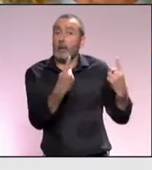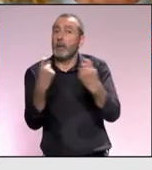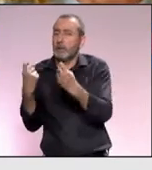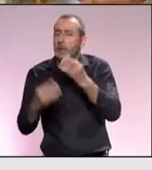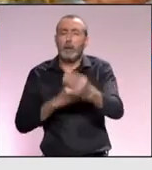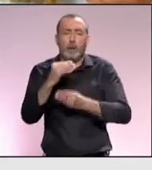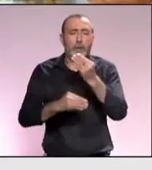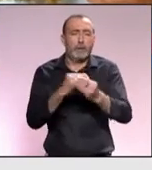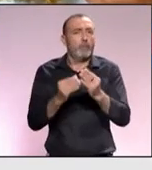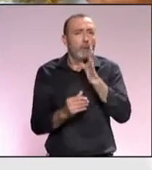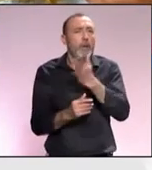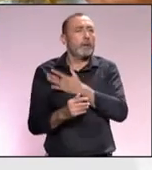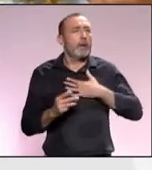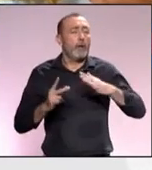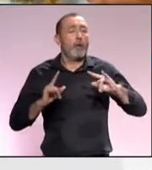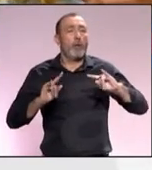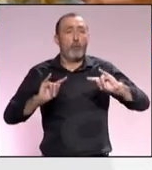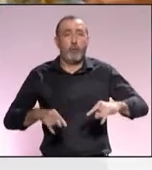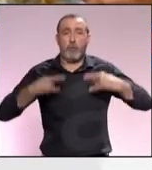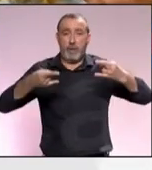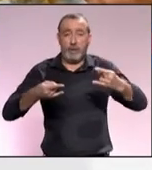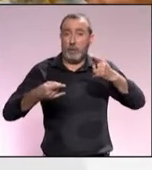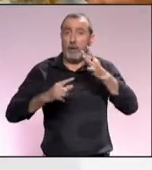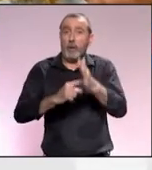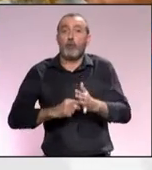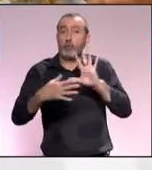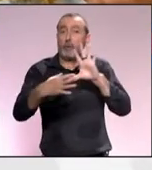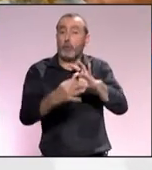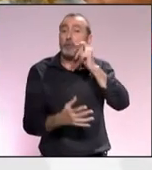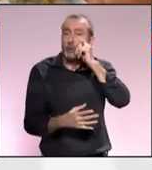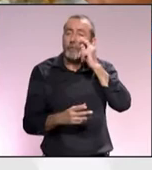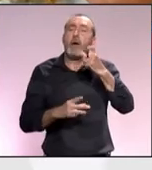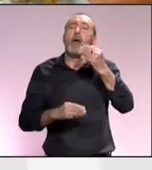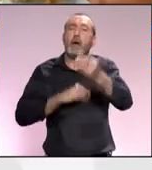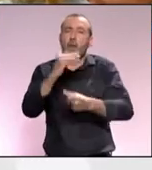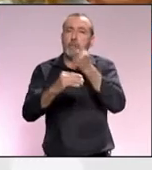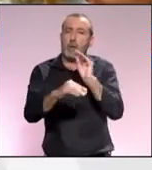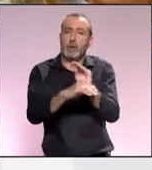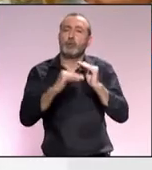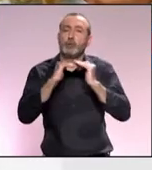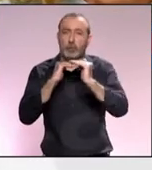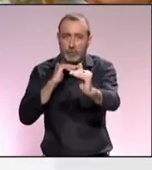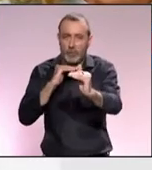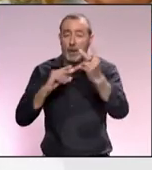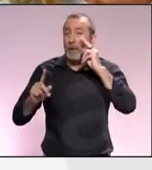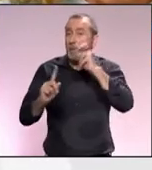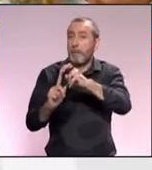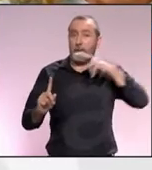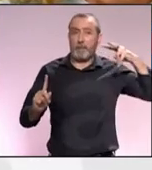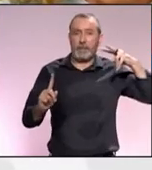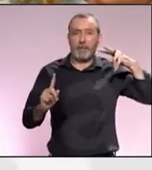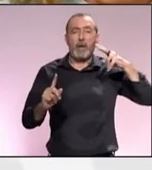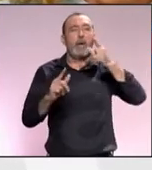Necesitamos hacer esto porque si queremos duplicar la industria turística tenemos que hacerlo de una manera sostenible desde una